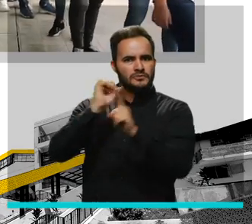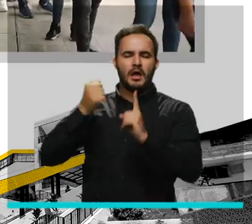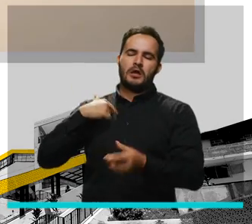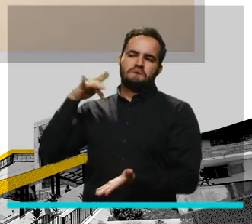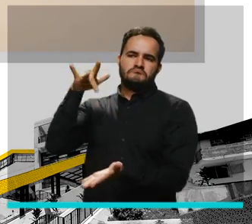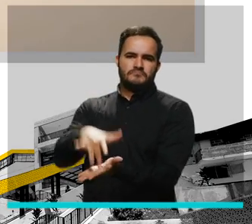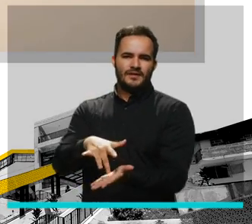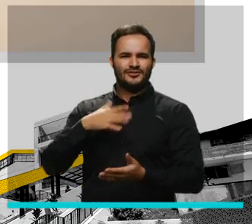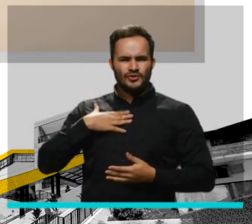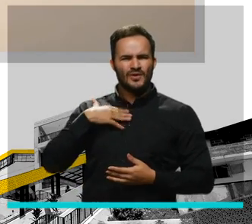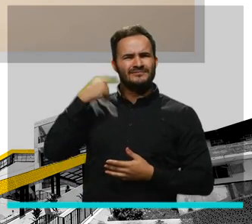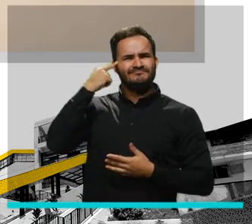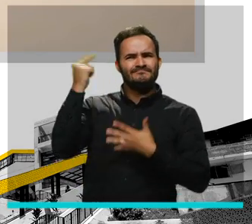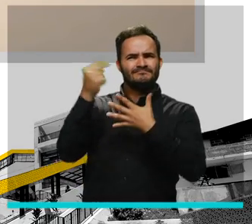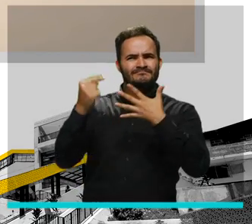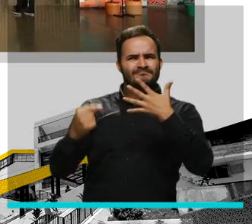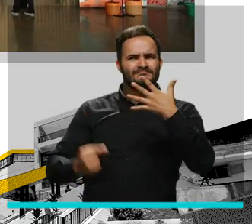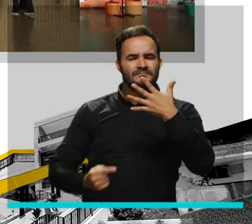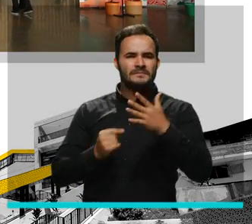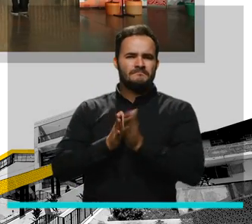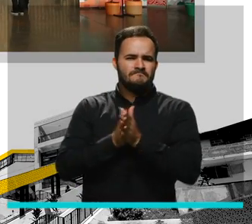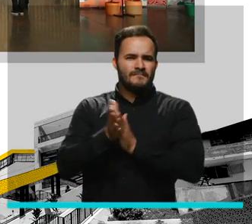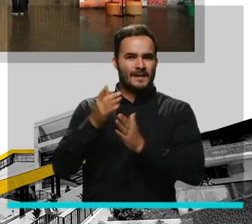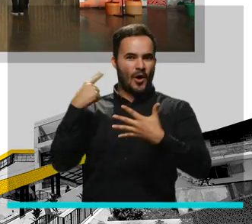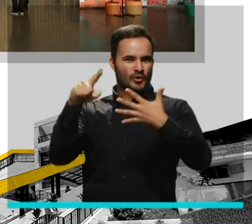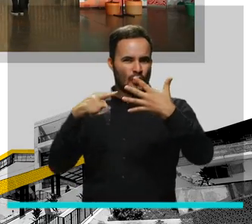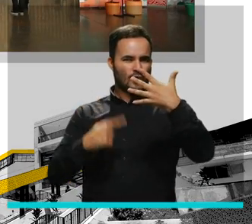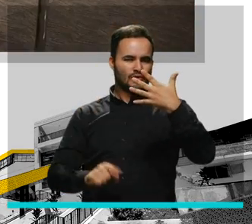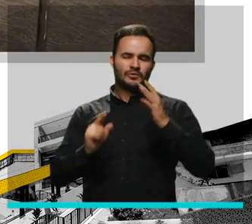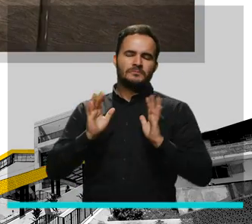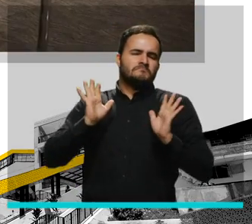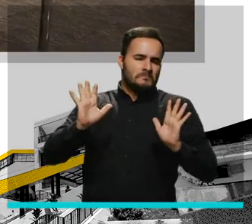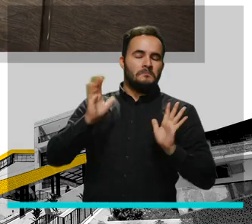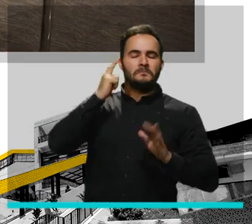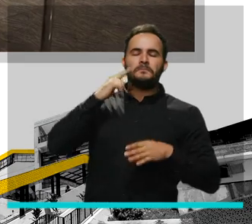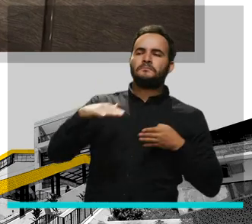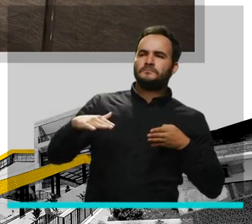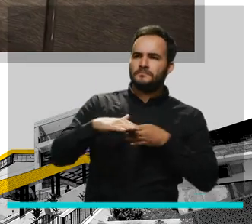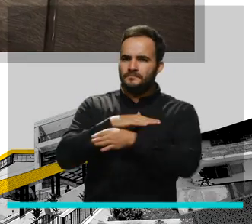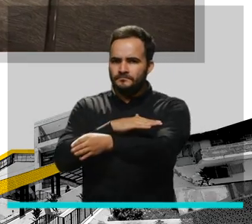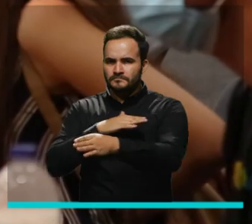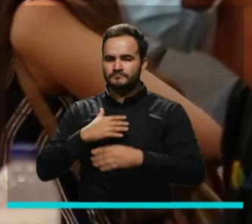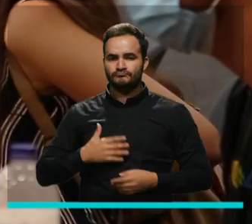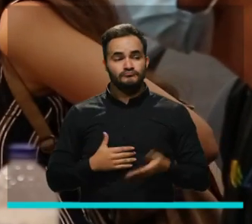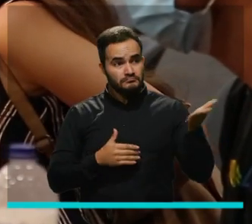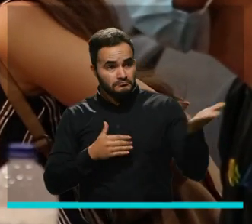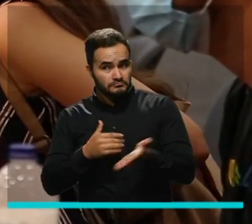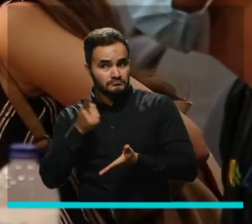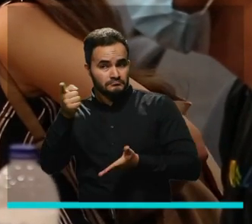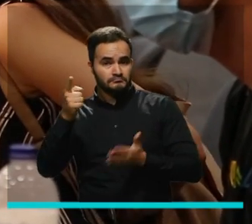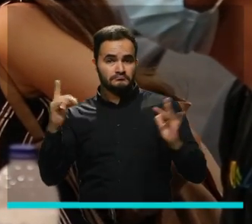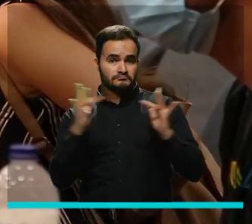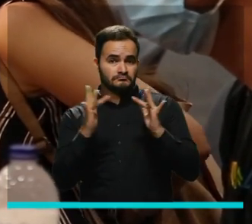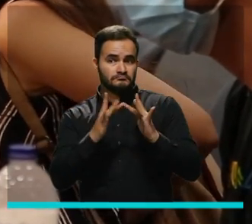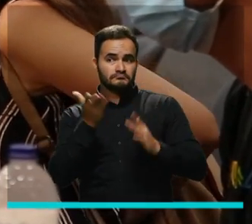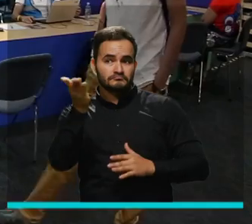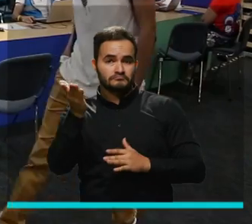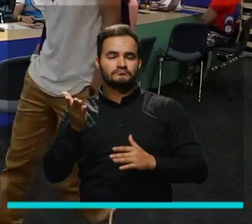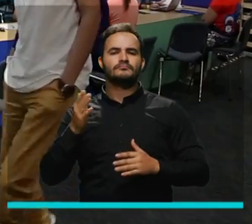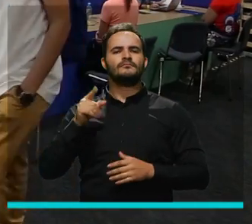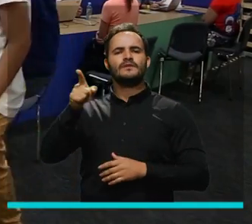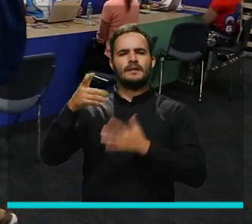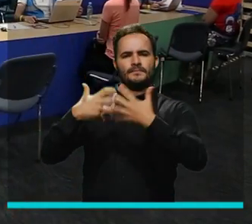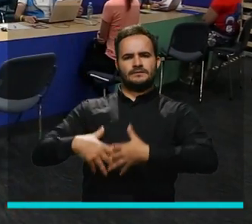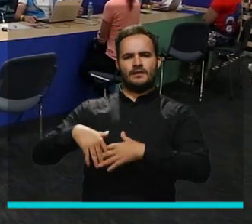por tener una opción más dentro del paquete, pero una vez entré, me conectaron con las